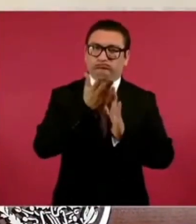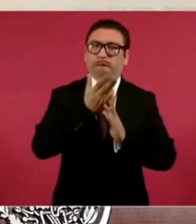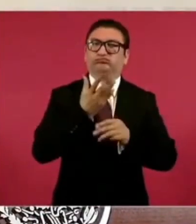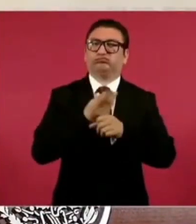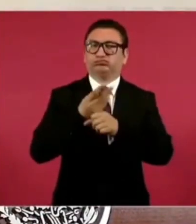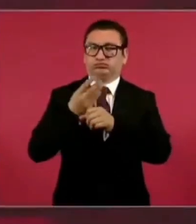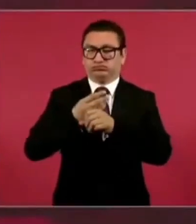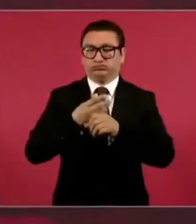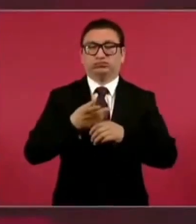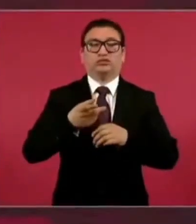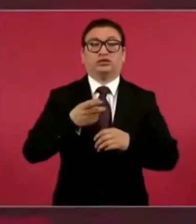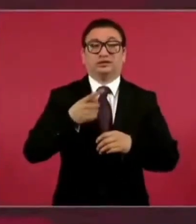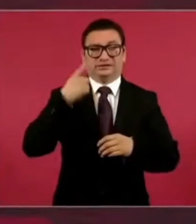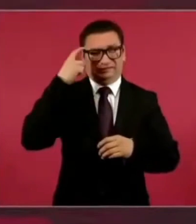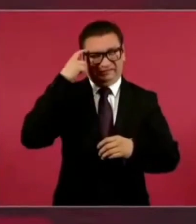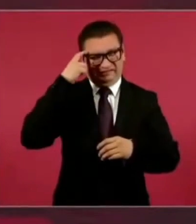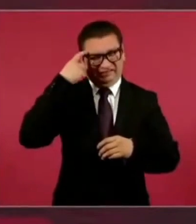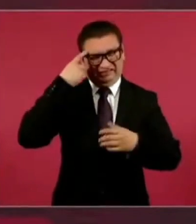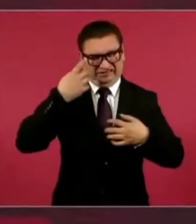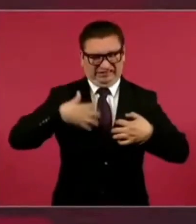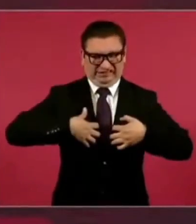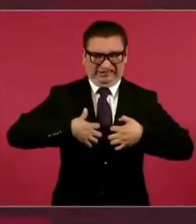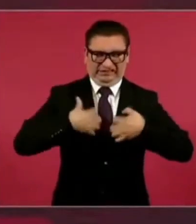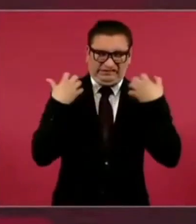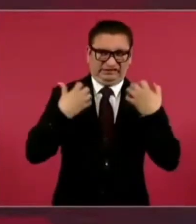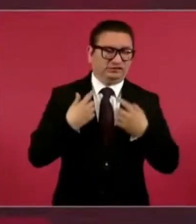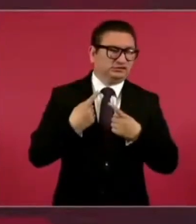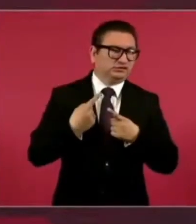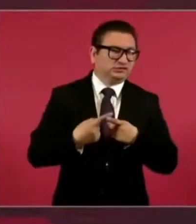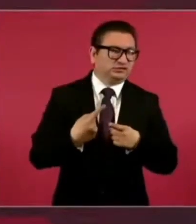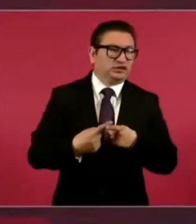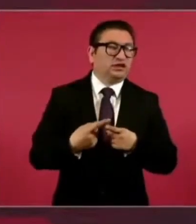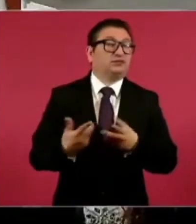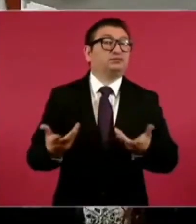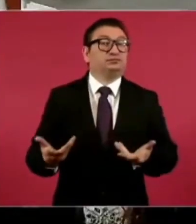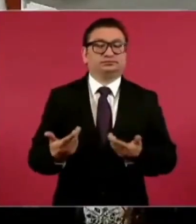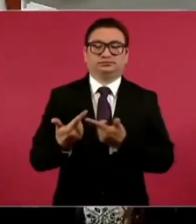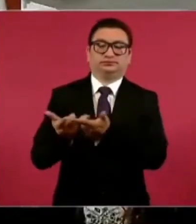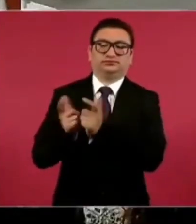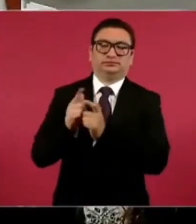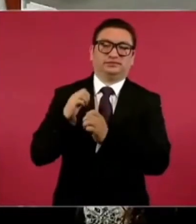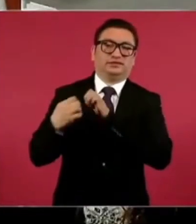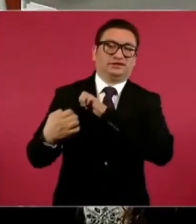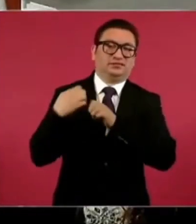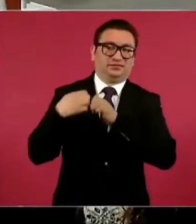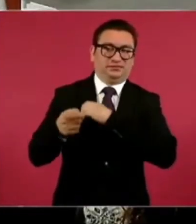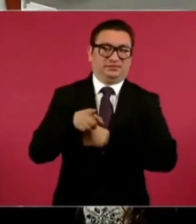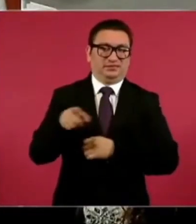Los que están enojados son nuestros adversarios